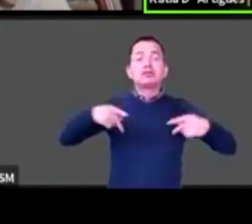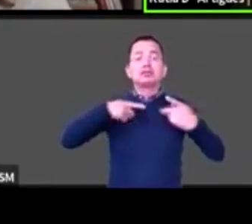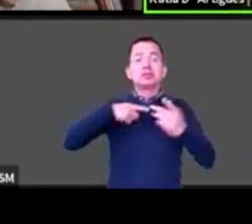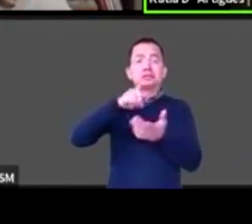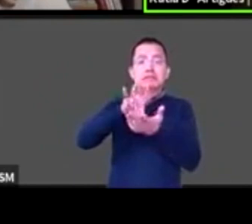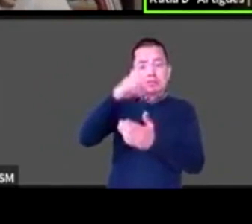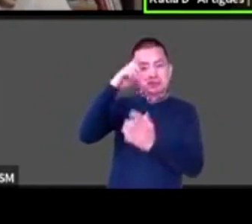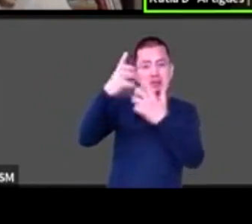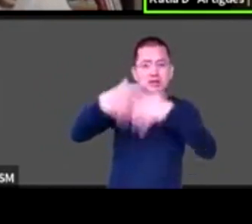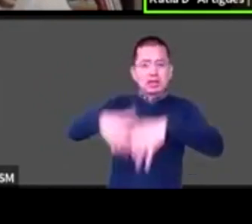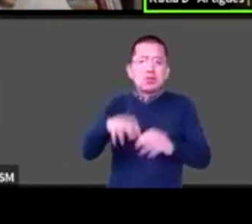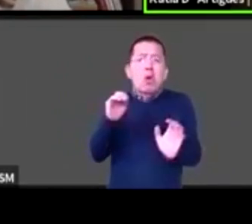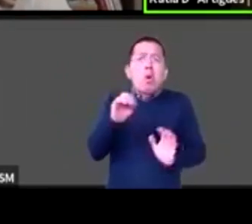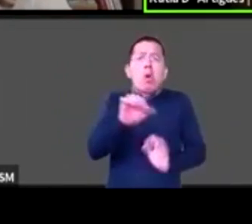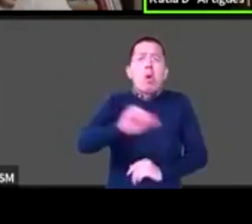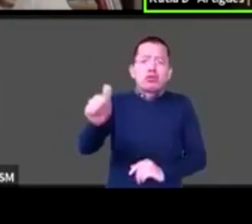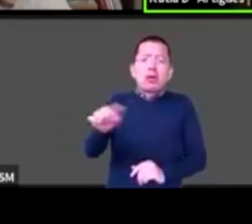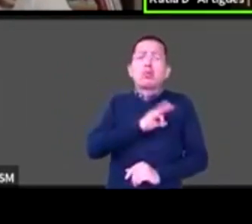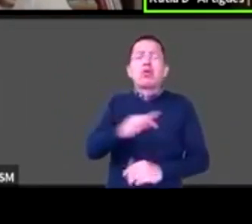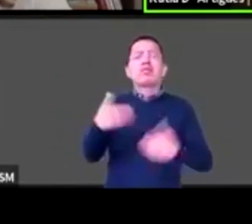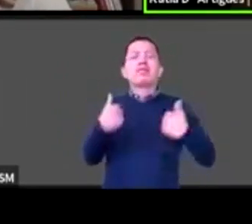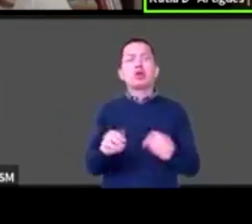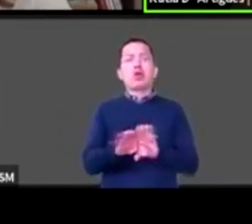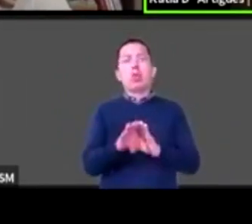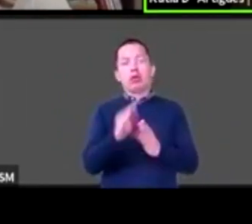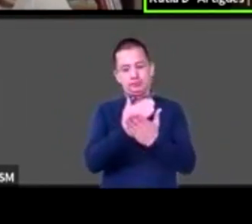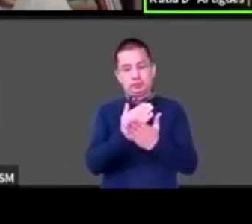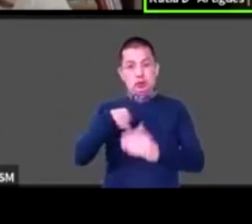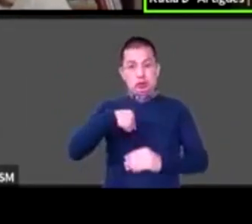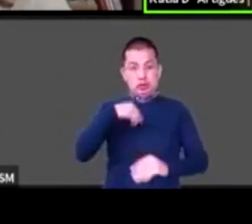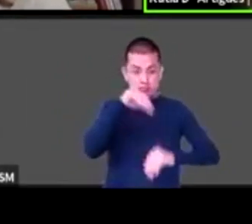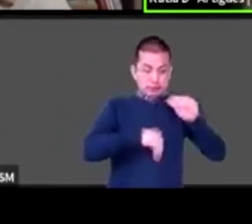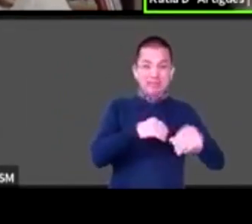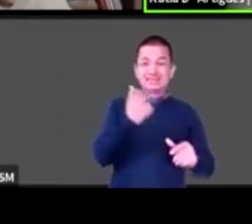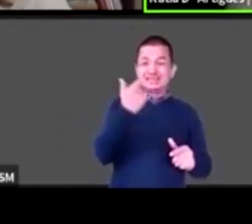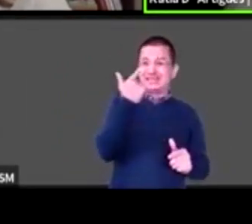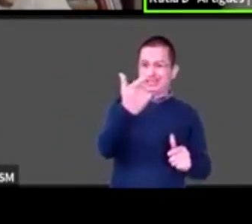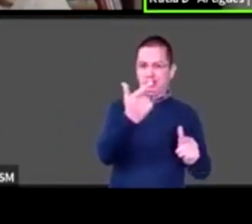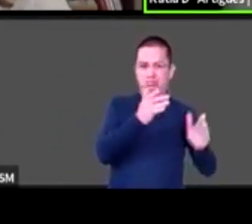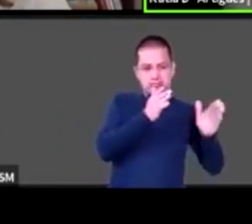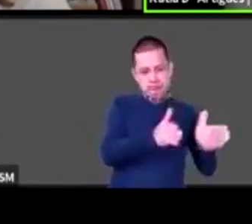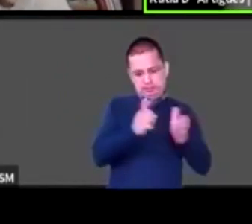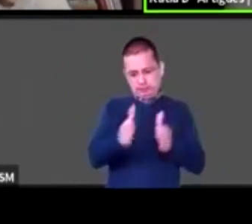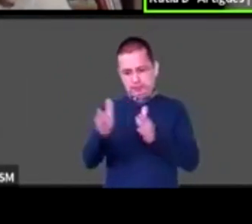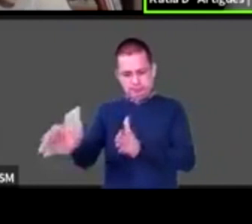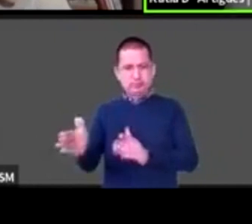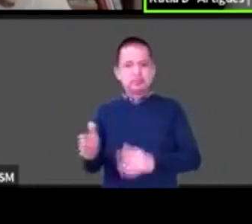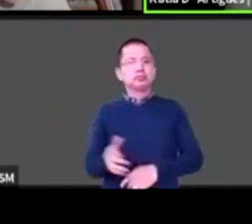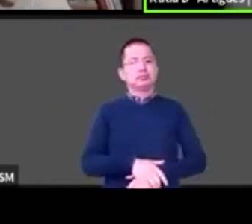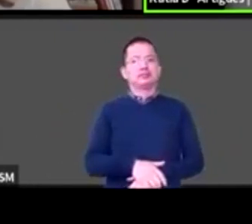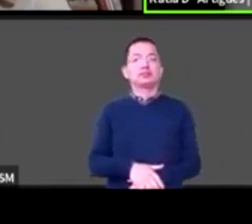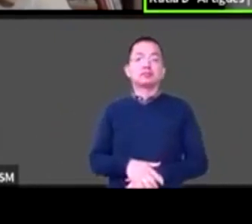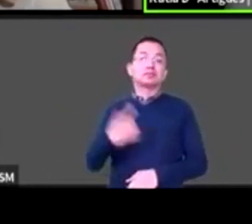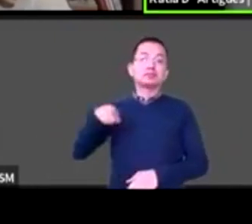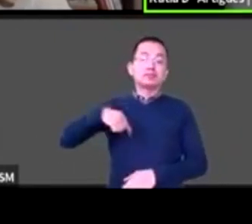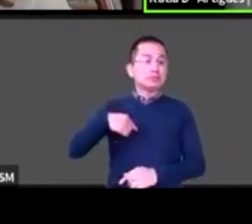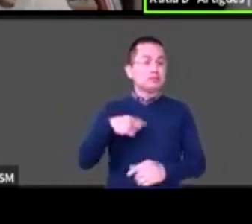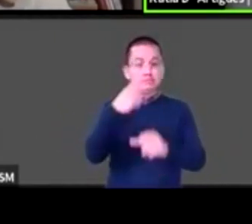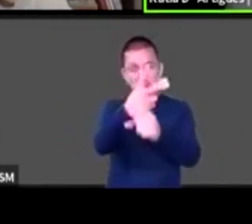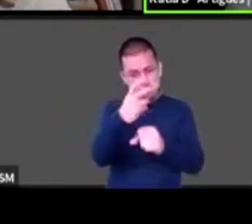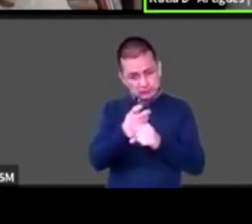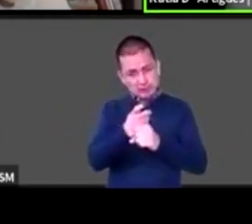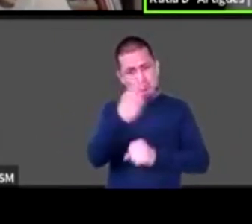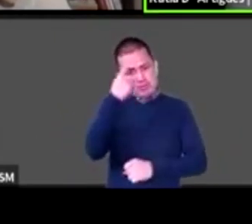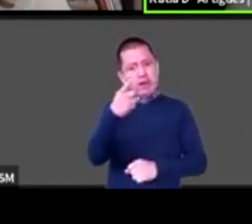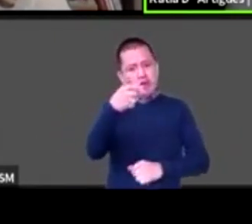cualquier otra persona vamos a sacar siete manuales ya entonces bueno pues los invitamos a a entrar